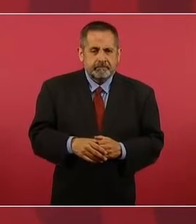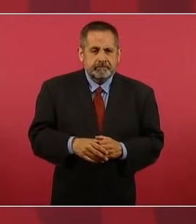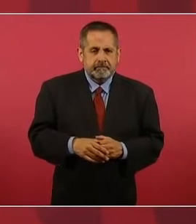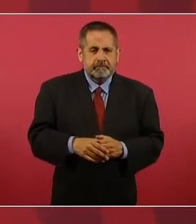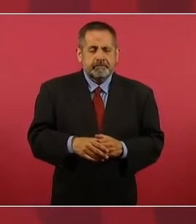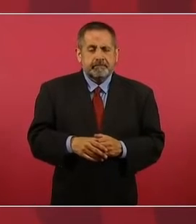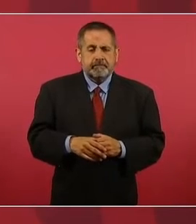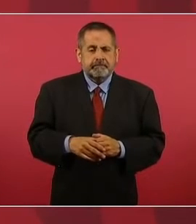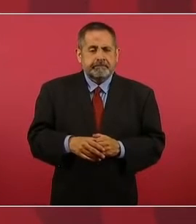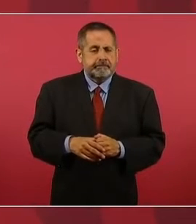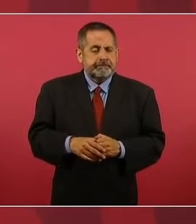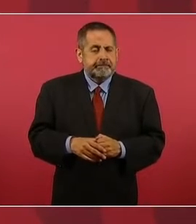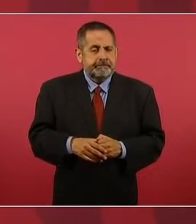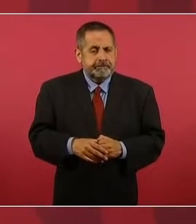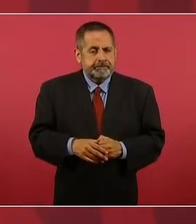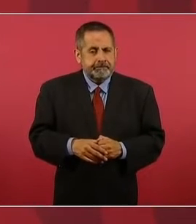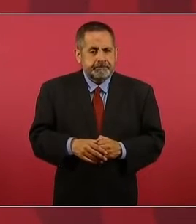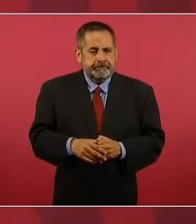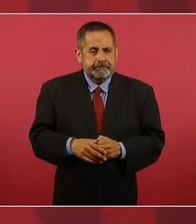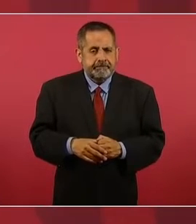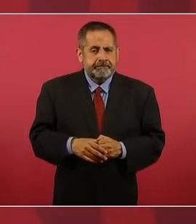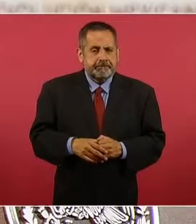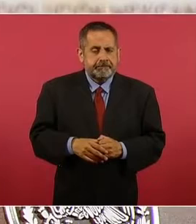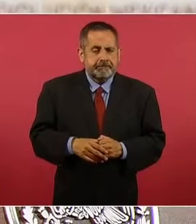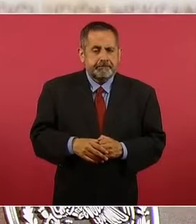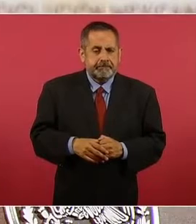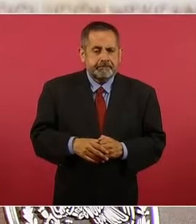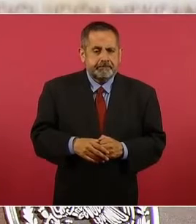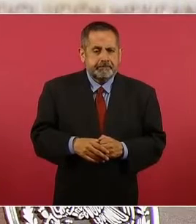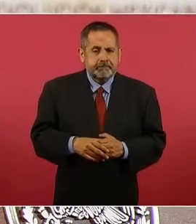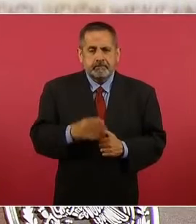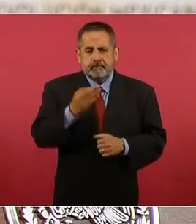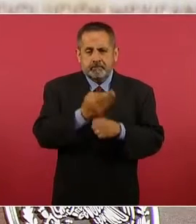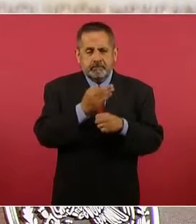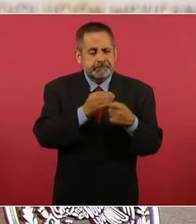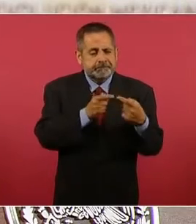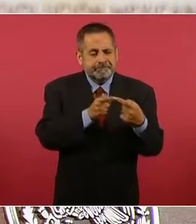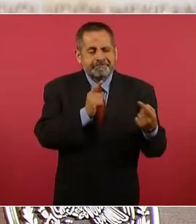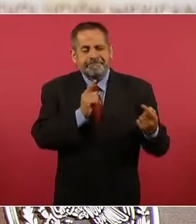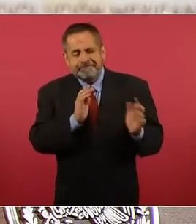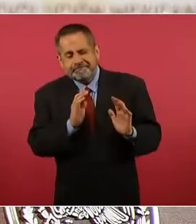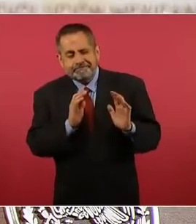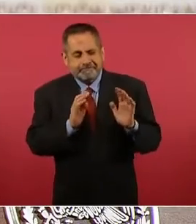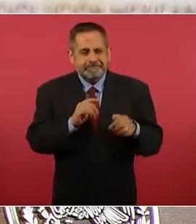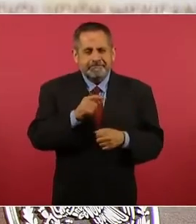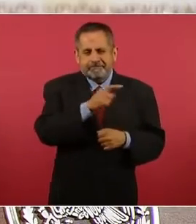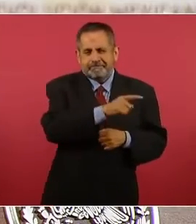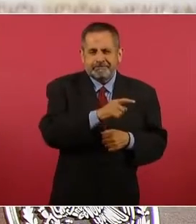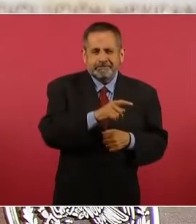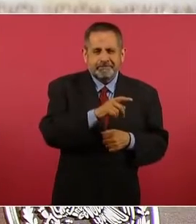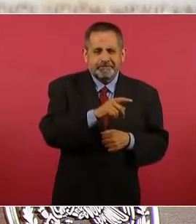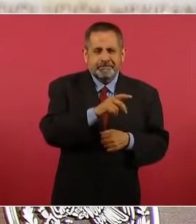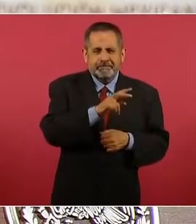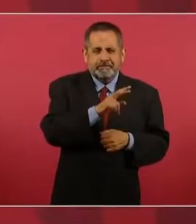Tenemos ahora una diferencia con los de Vulcan